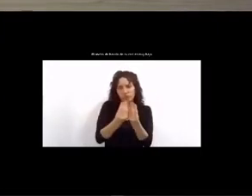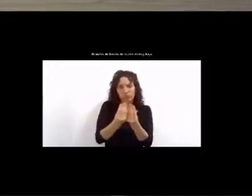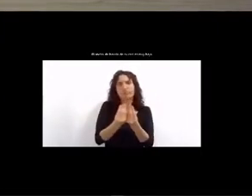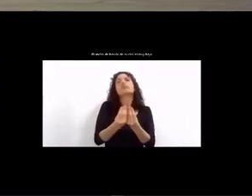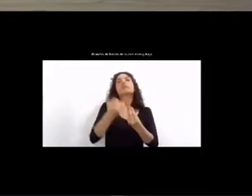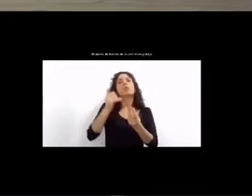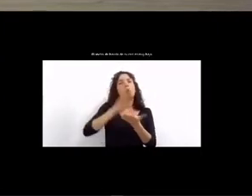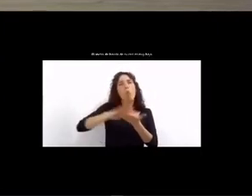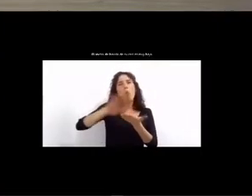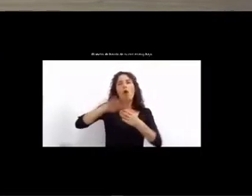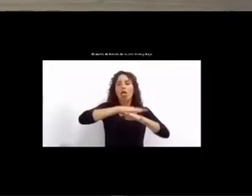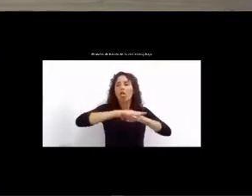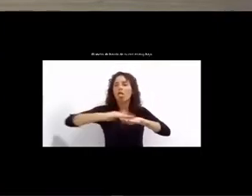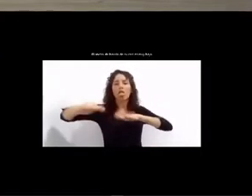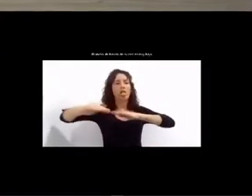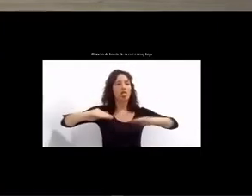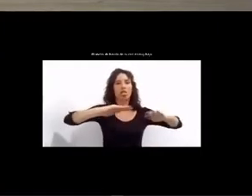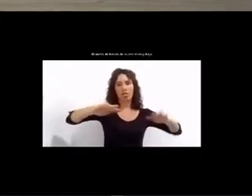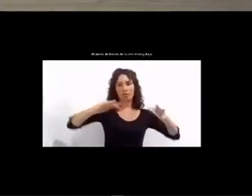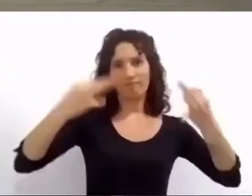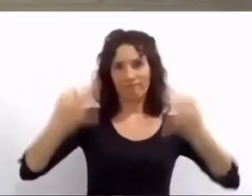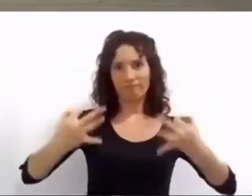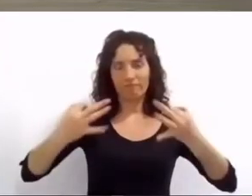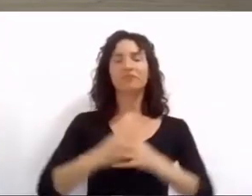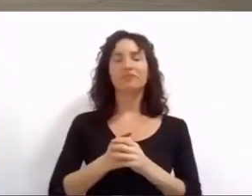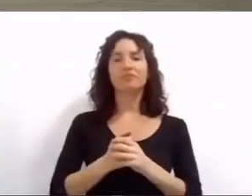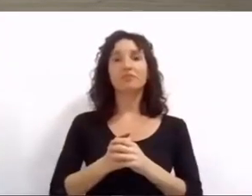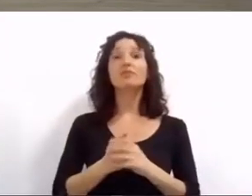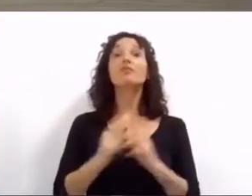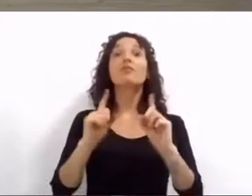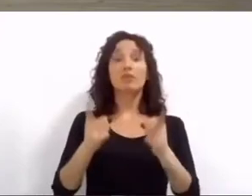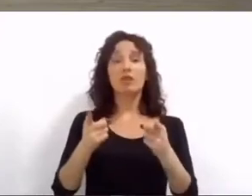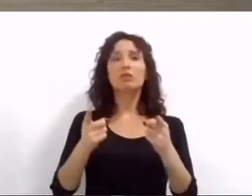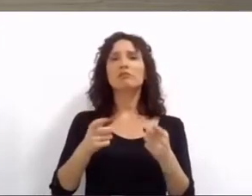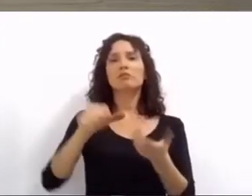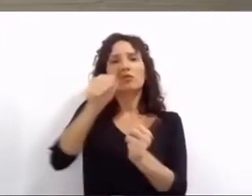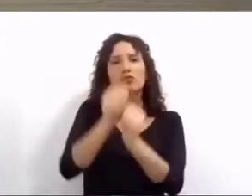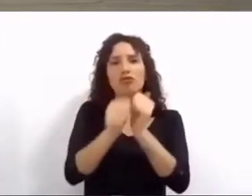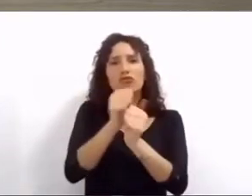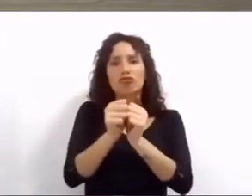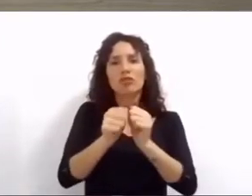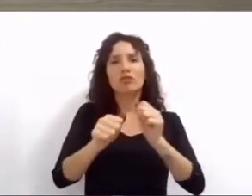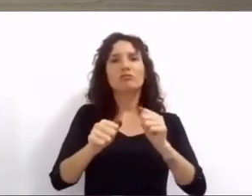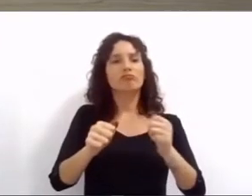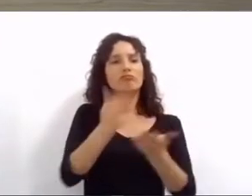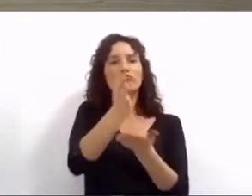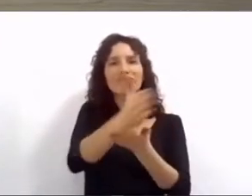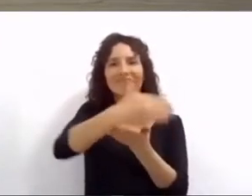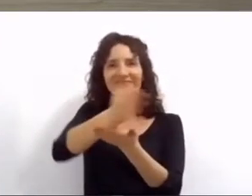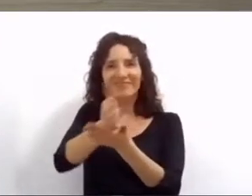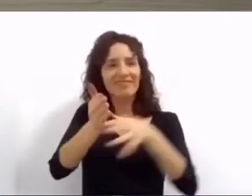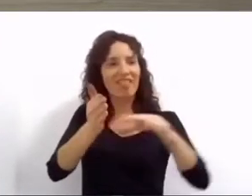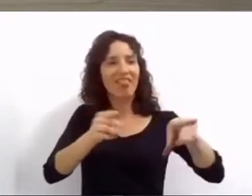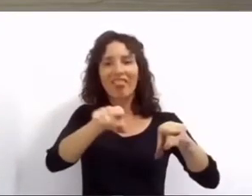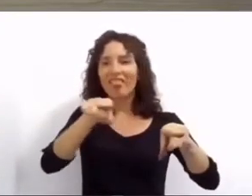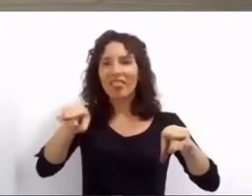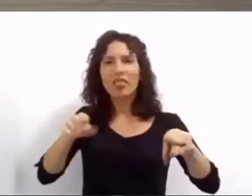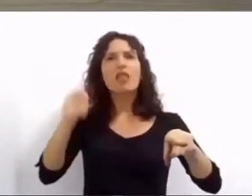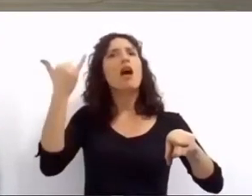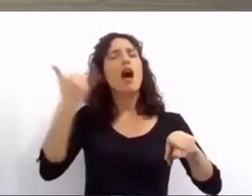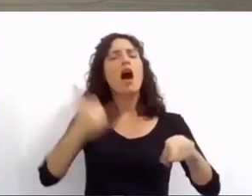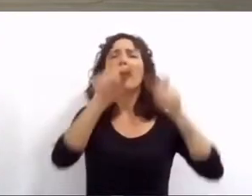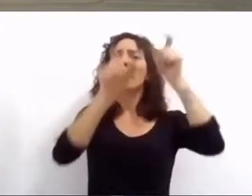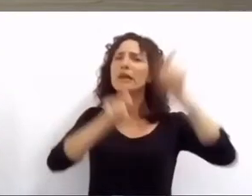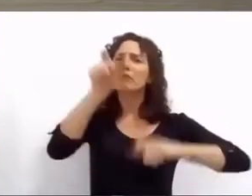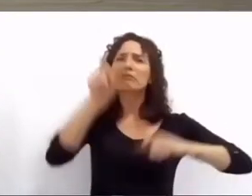entre otras, le vamos a sumar operativos barriales en todos los distritos, especialmente dirigidos a los lugares donde hay más reclamos pendientes